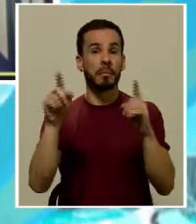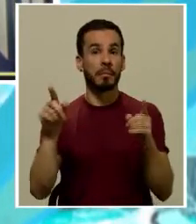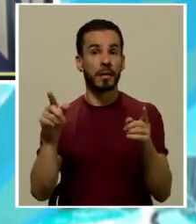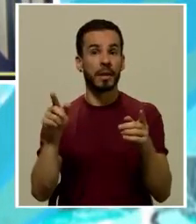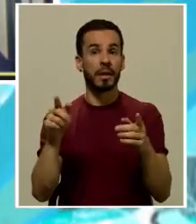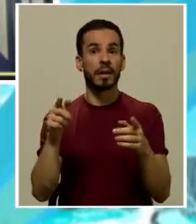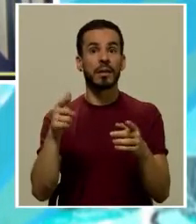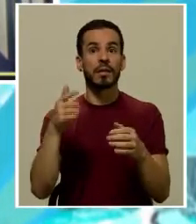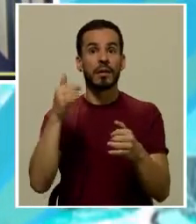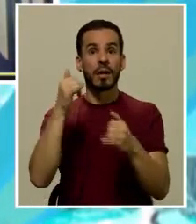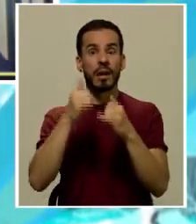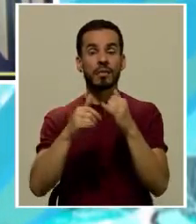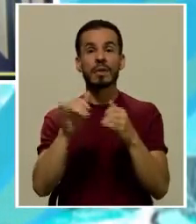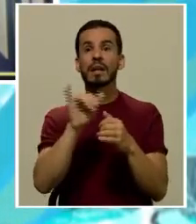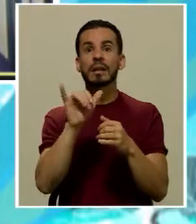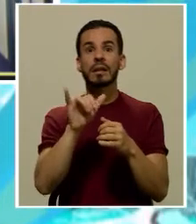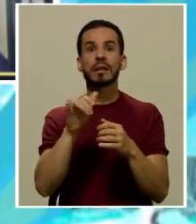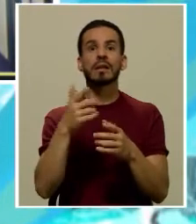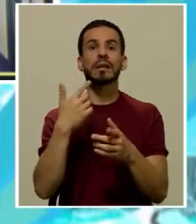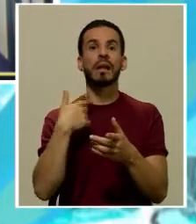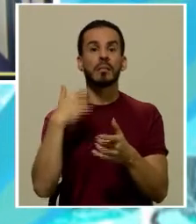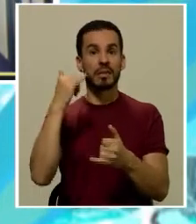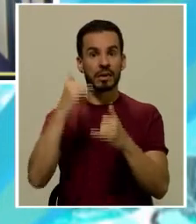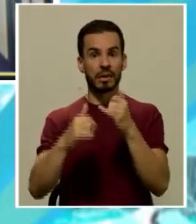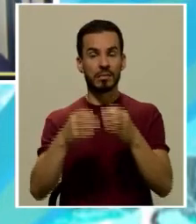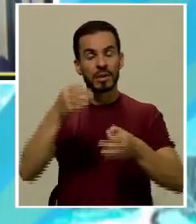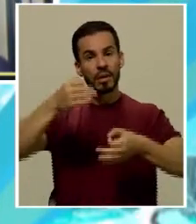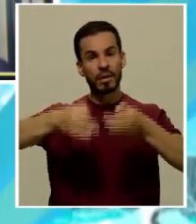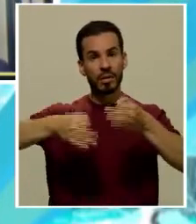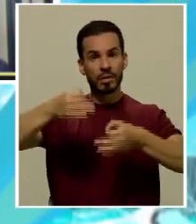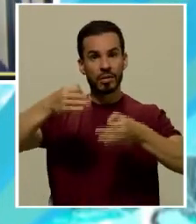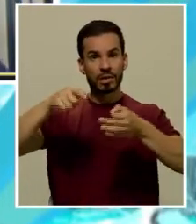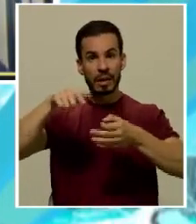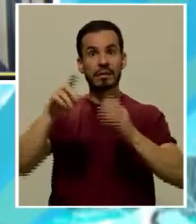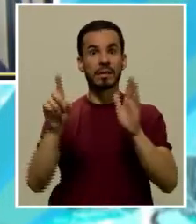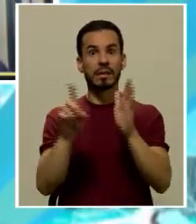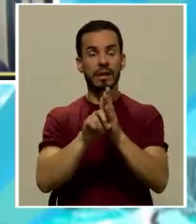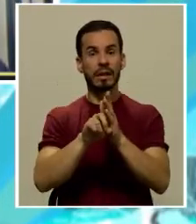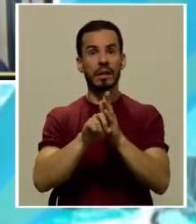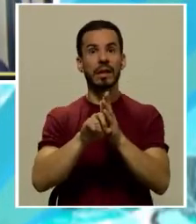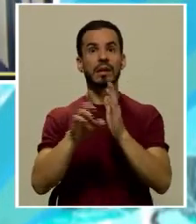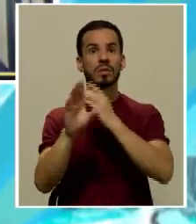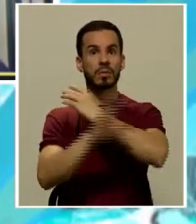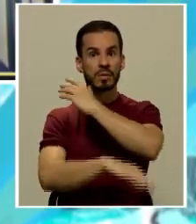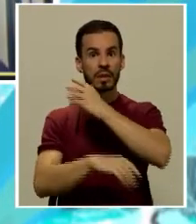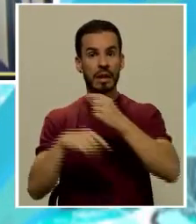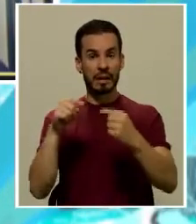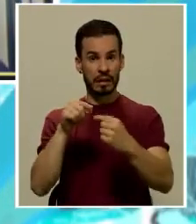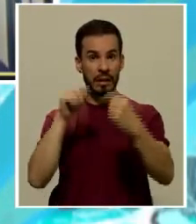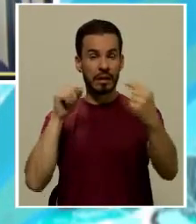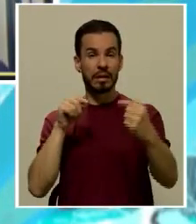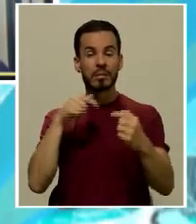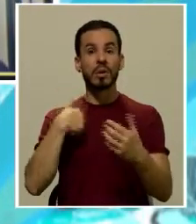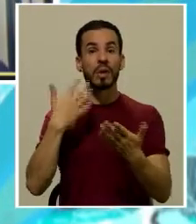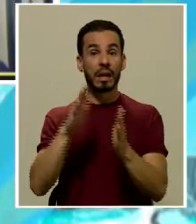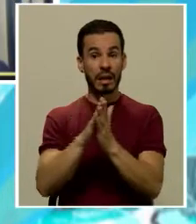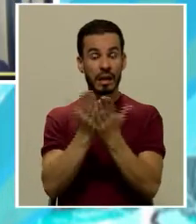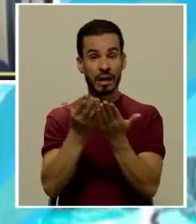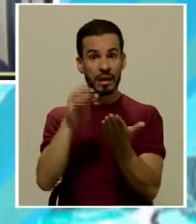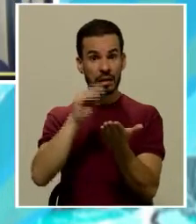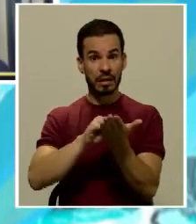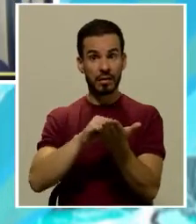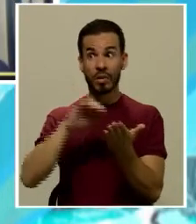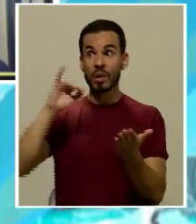Pero al final de cuentas también termina justificando, digamos, este derecho penal del enemigo. Yo, dentro del libro, digamos, cuando Jacobs